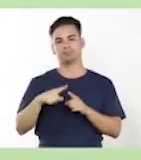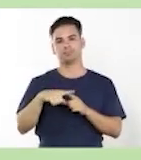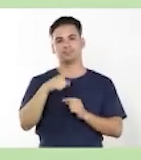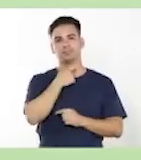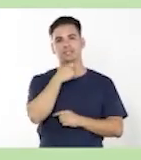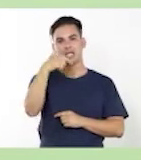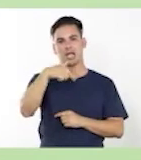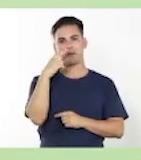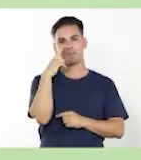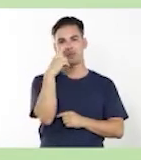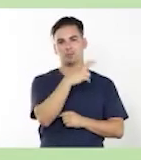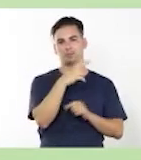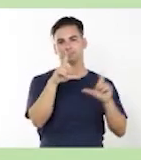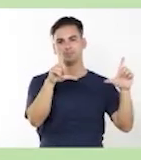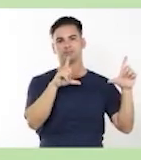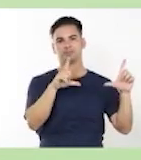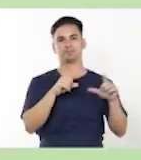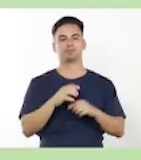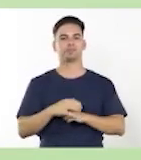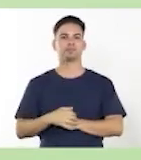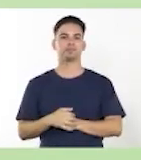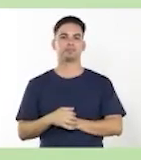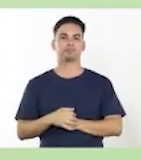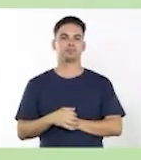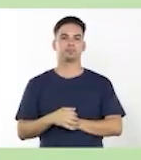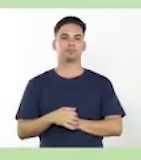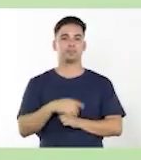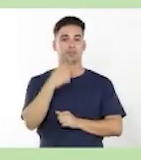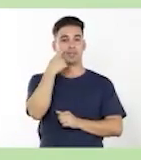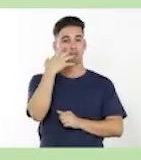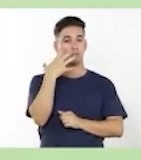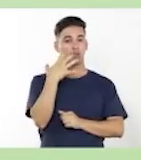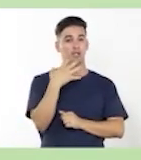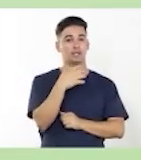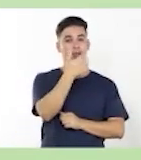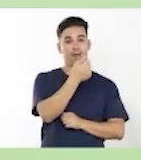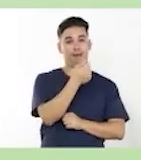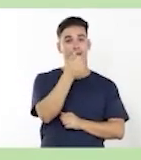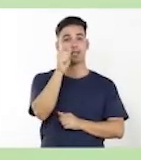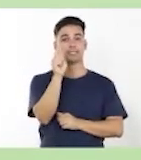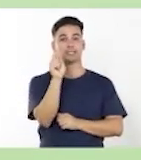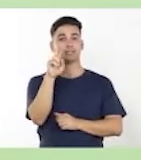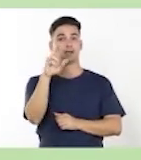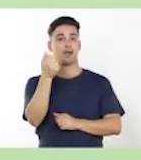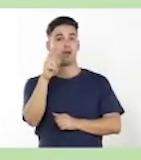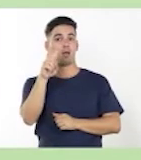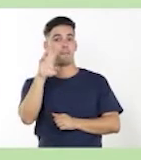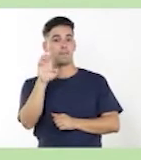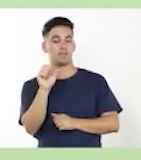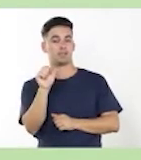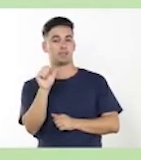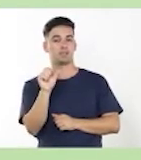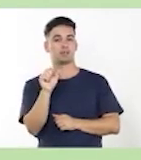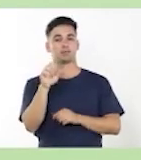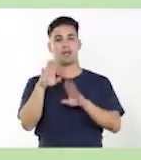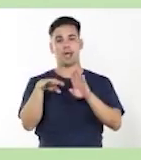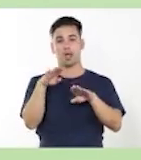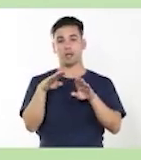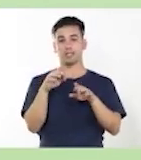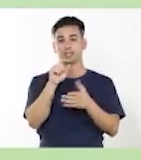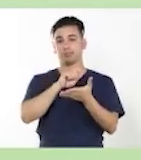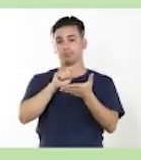puse a través porque tienden a esta palabra escribirla o junta o sin